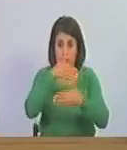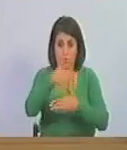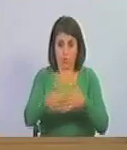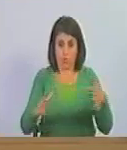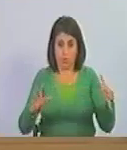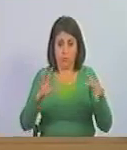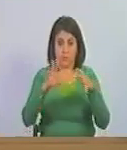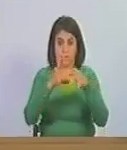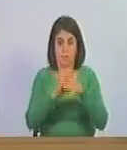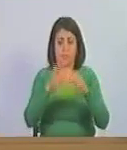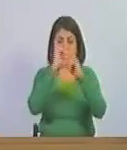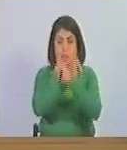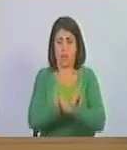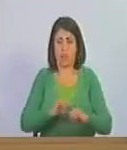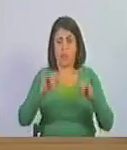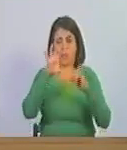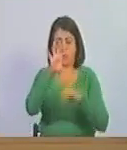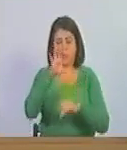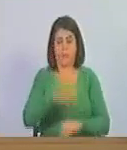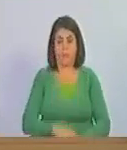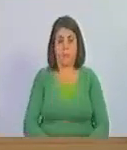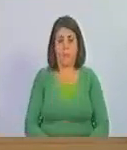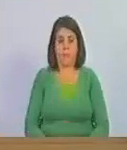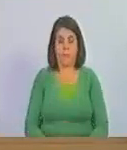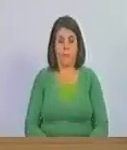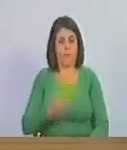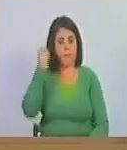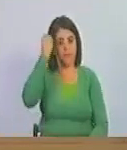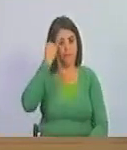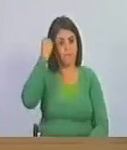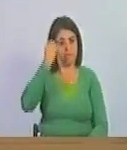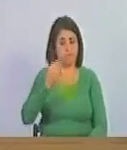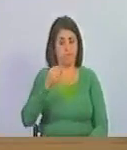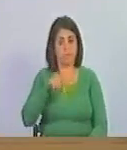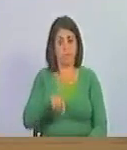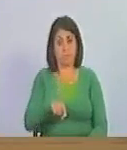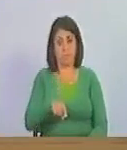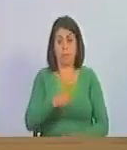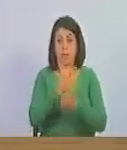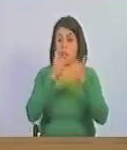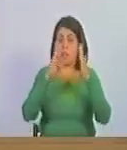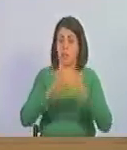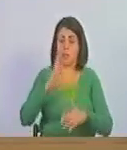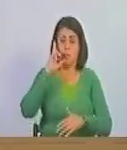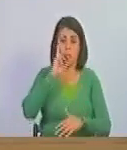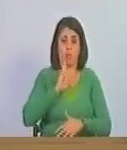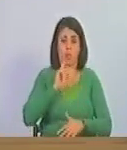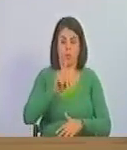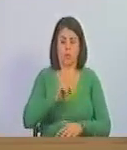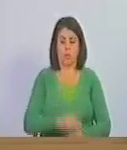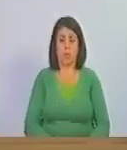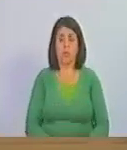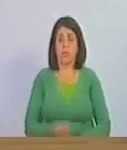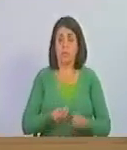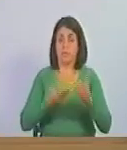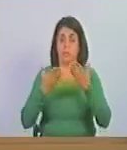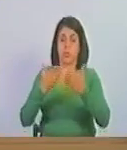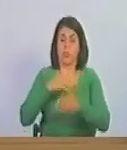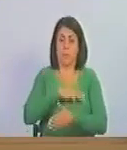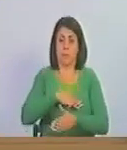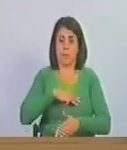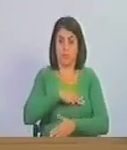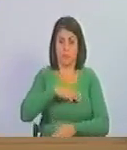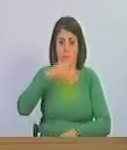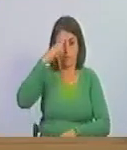consolidación de la independencia de la patria considerando que el libertador Simón Bolívar envió una misiva al